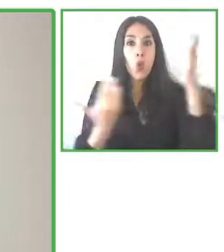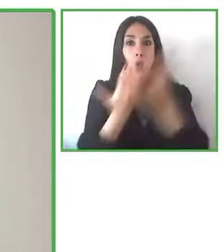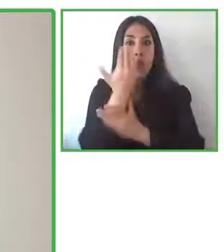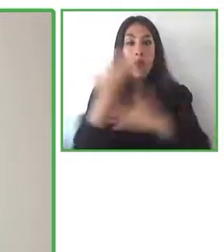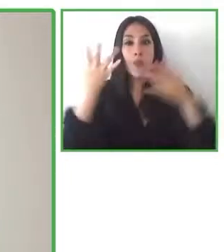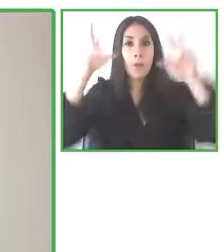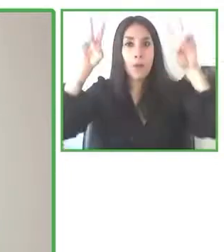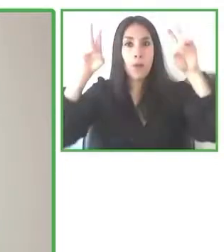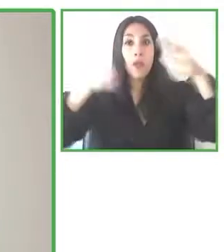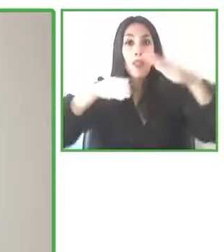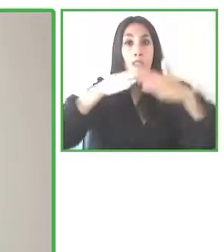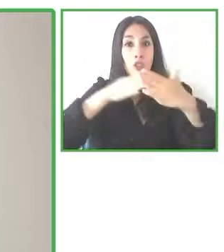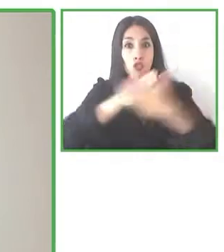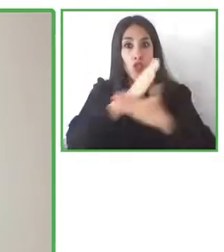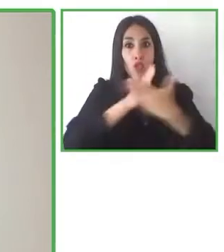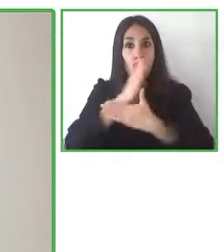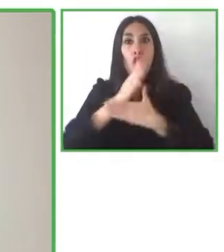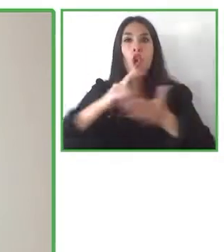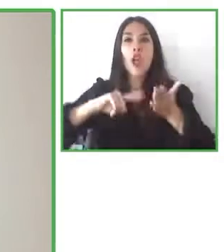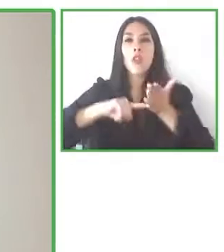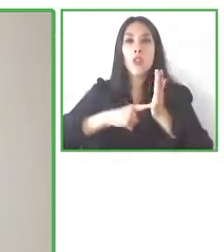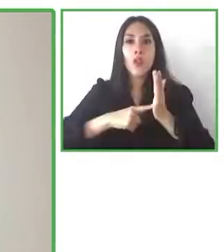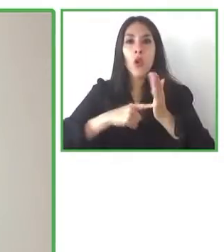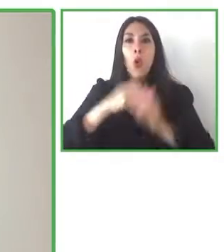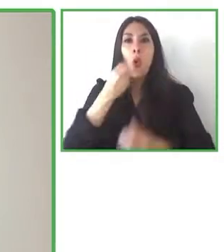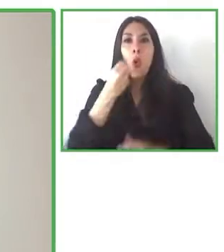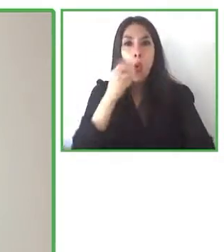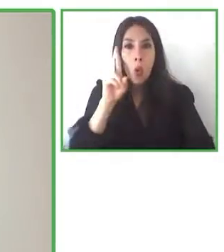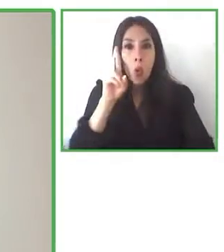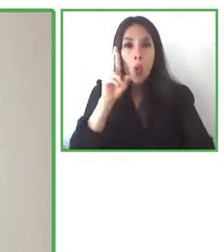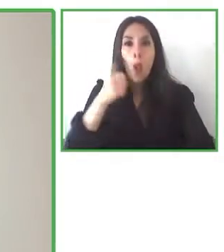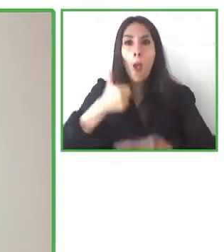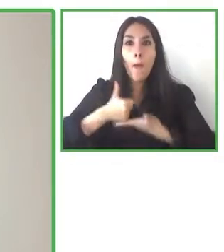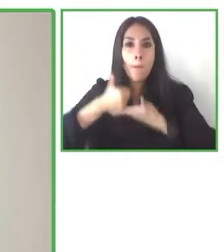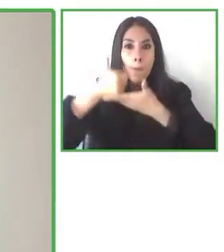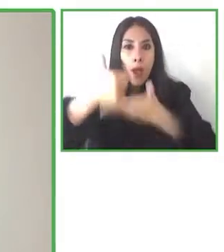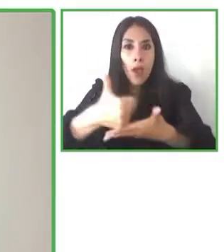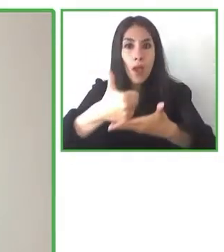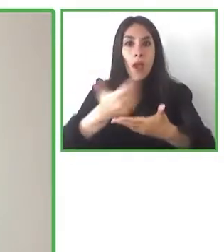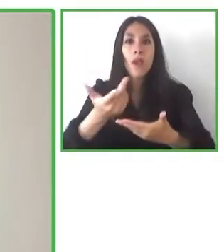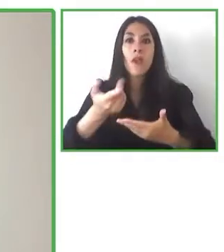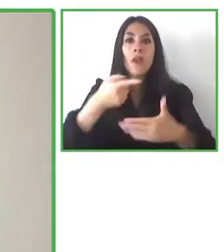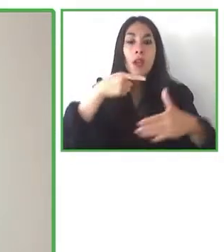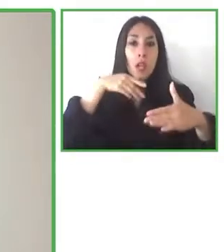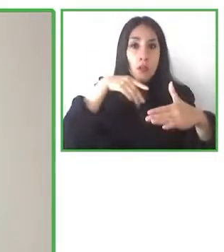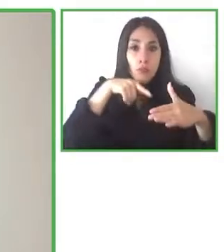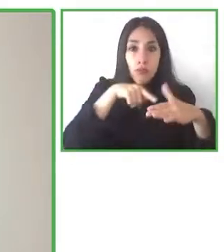realmente mejorar la accesibilidad y la inclusión de las personas con discapacidad.